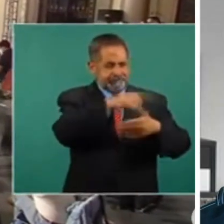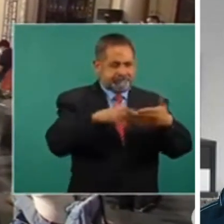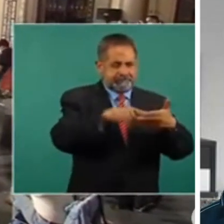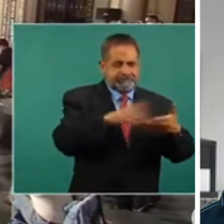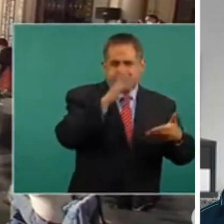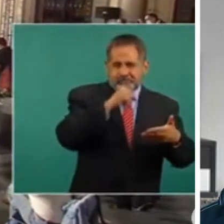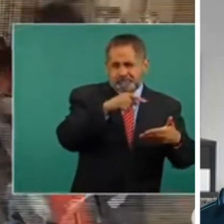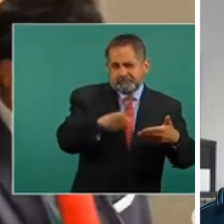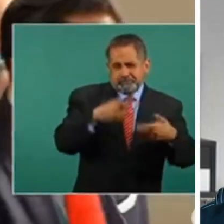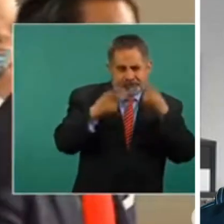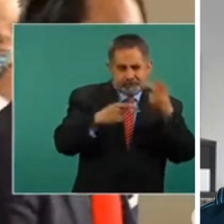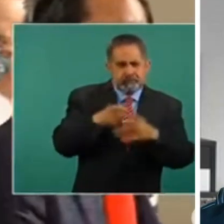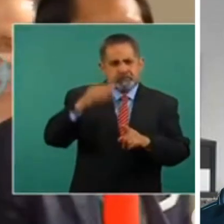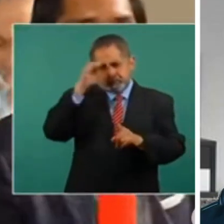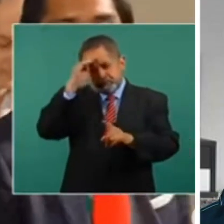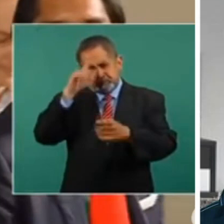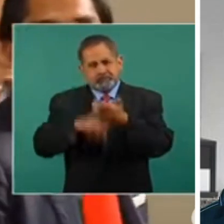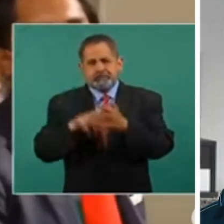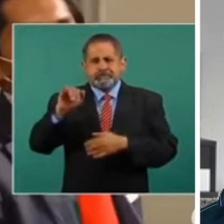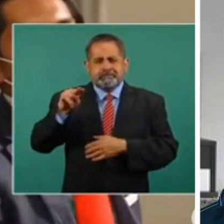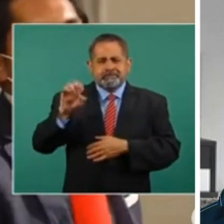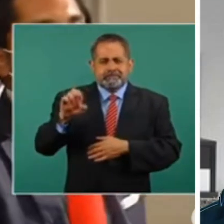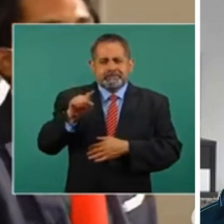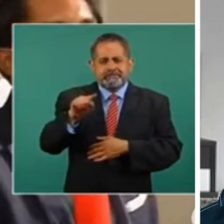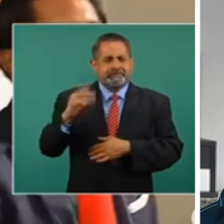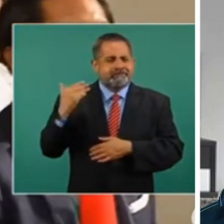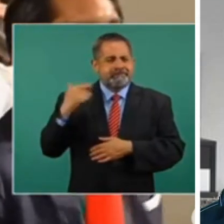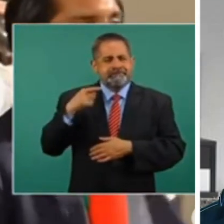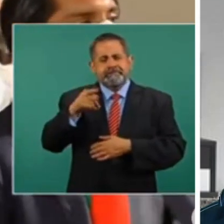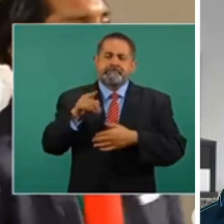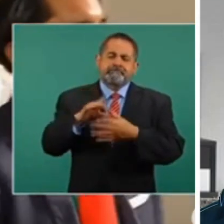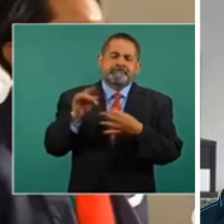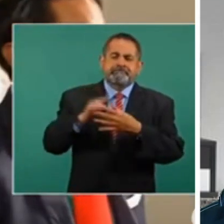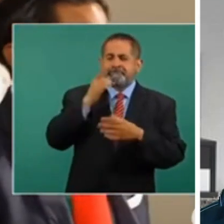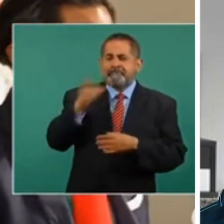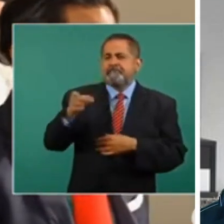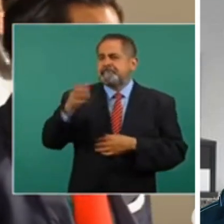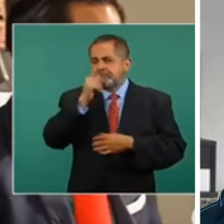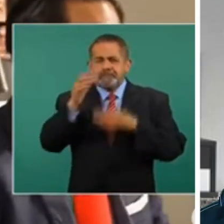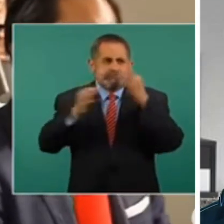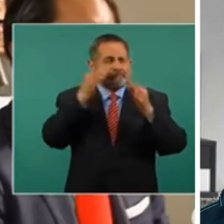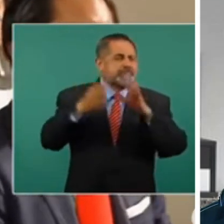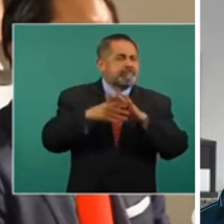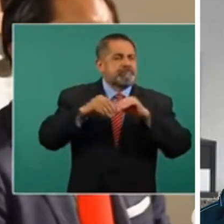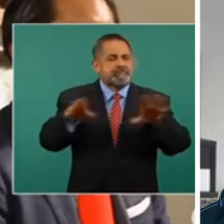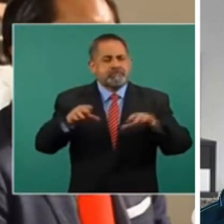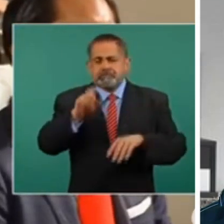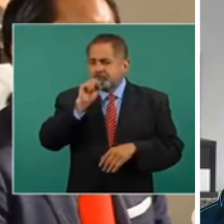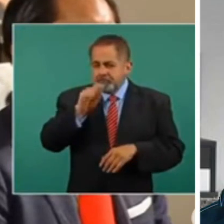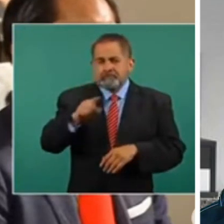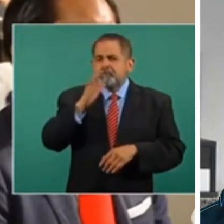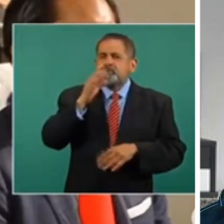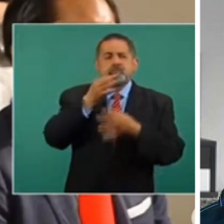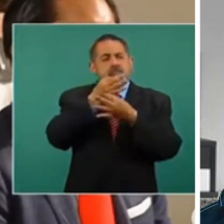opina de estas disposiciones justo del tribunal electoral? Hablan de que no se puede emitir propaganda, pero tampoco puede emitir mensajes